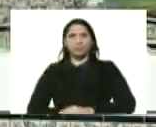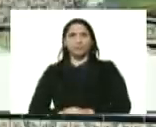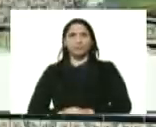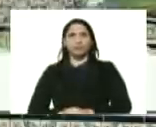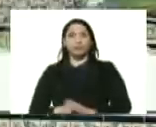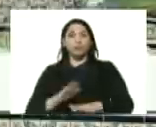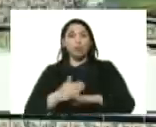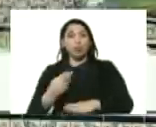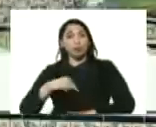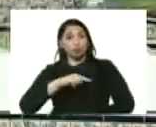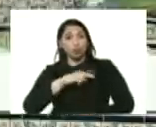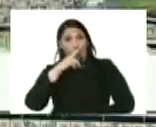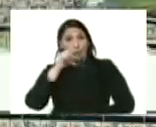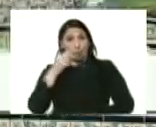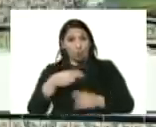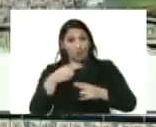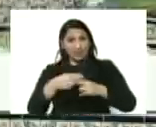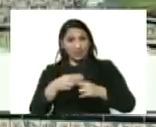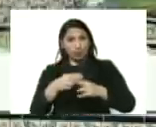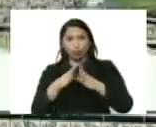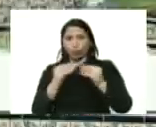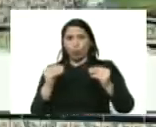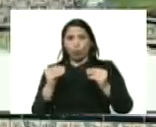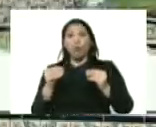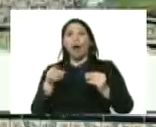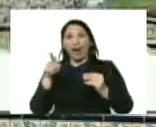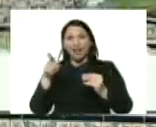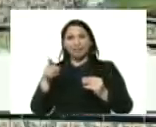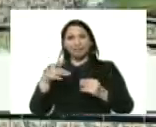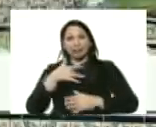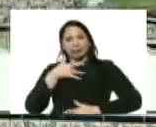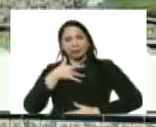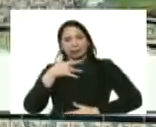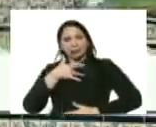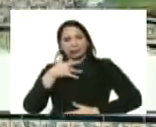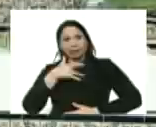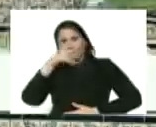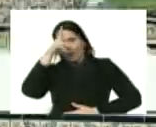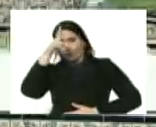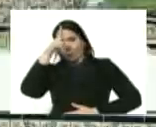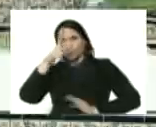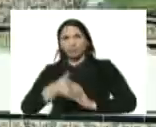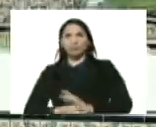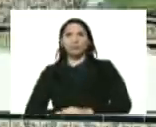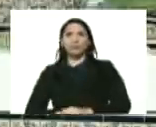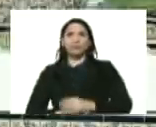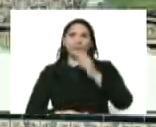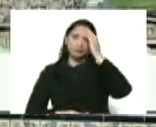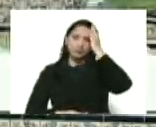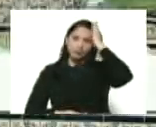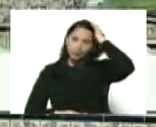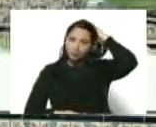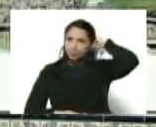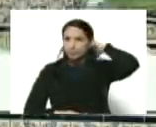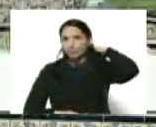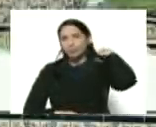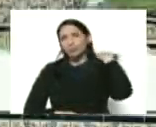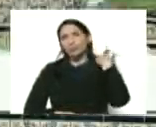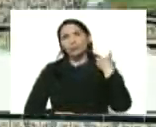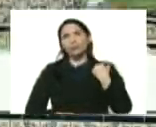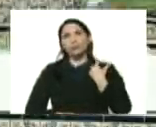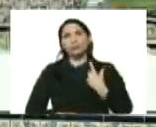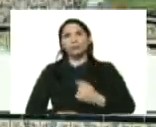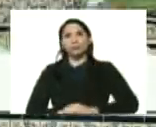porque los maduros somos de ahí, de raíz falconeana, yo soy de raíz, purita, purita de Falcón,